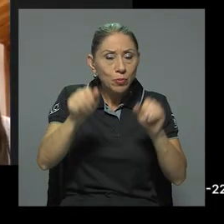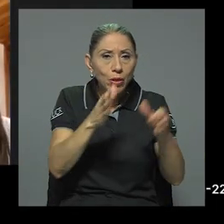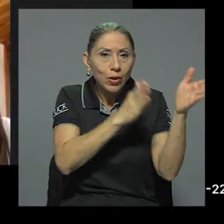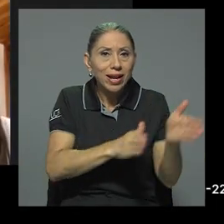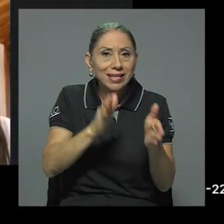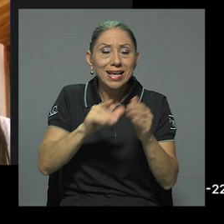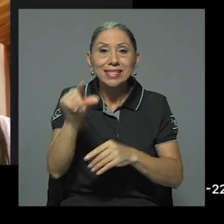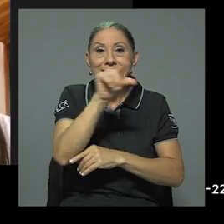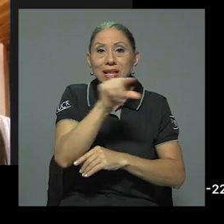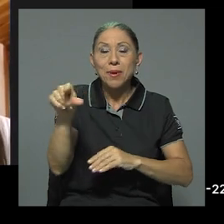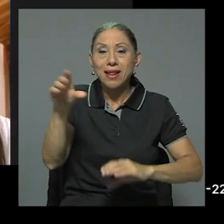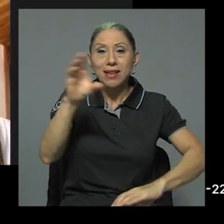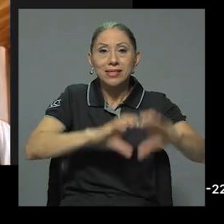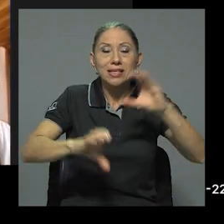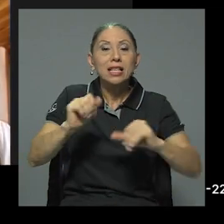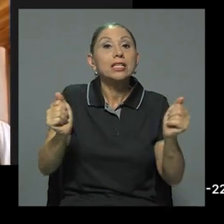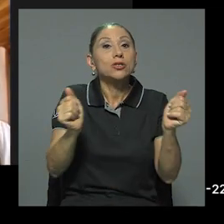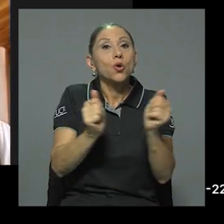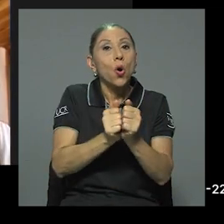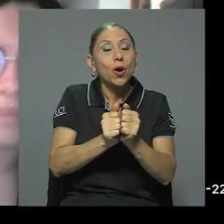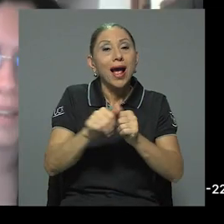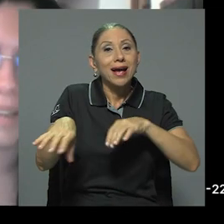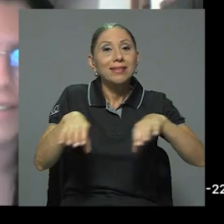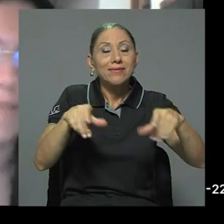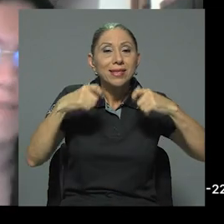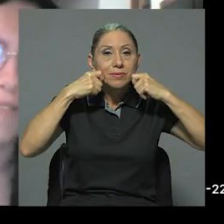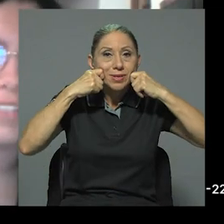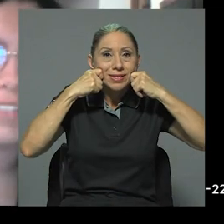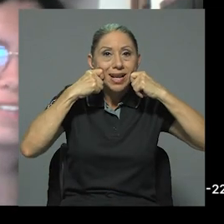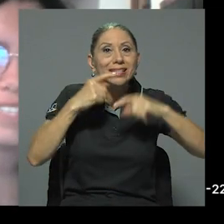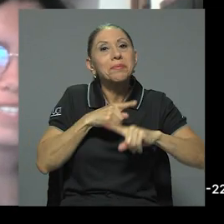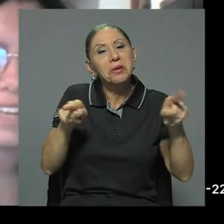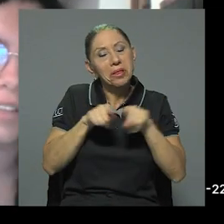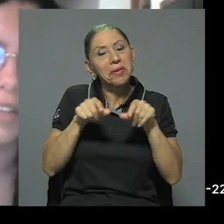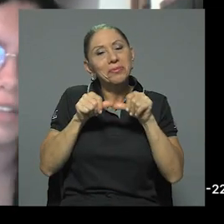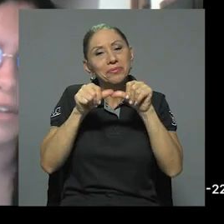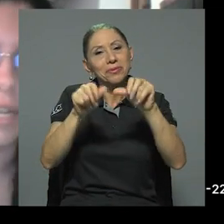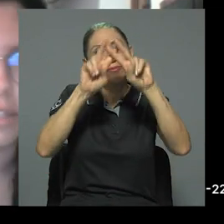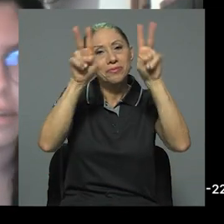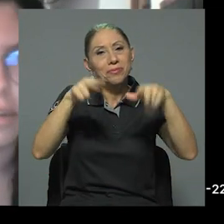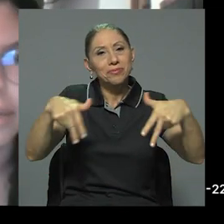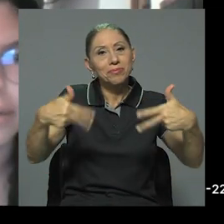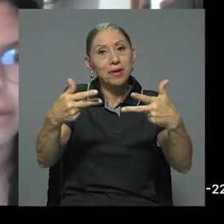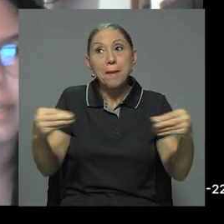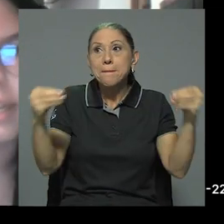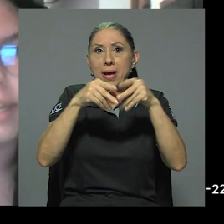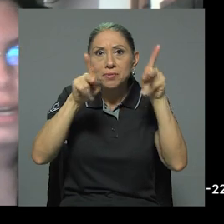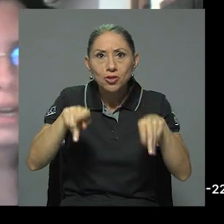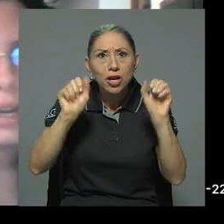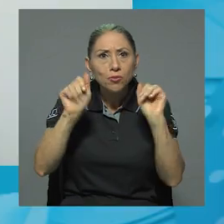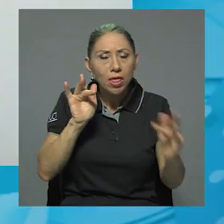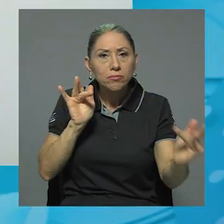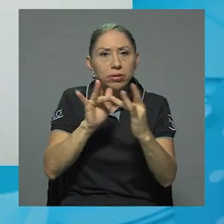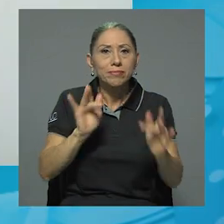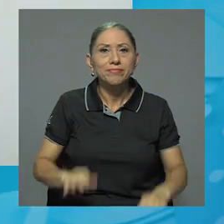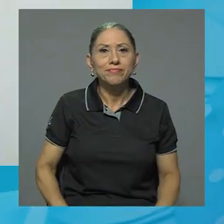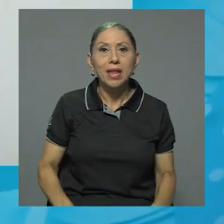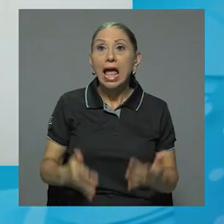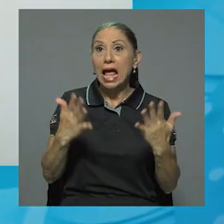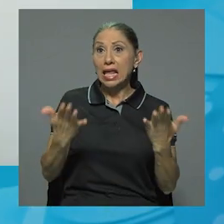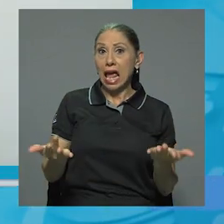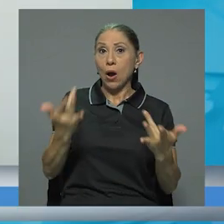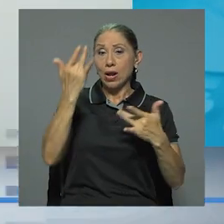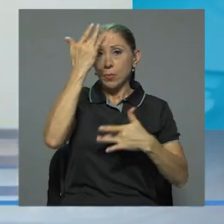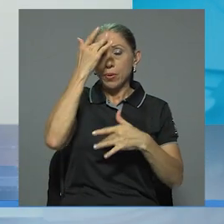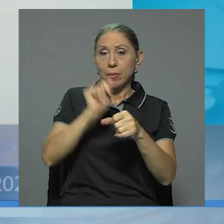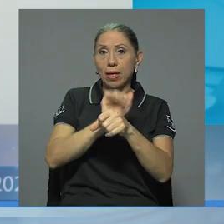semana de las ciencias con actividades presenciales, pero manteniendo la virtualidad para obtener un mayor alcance. Que la pandemia nos